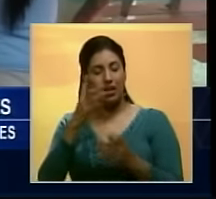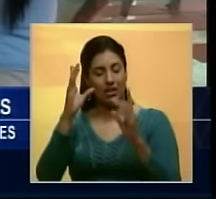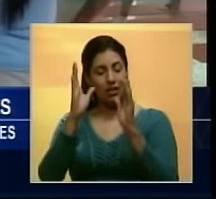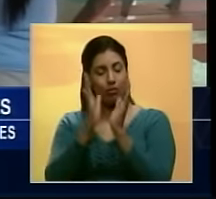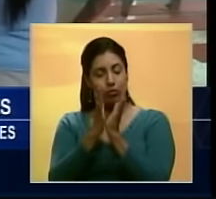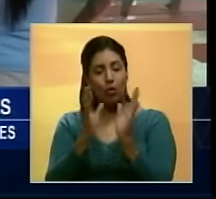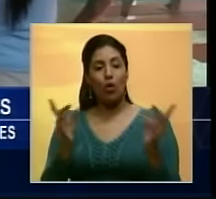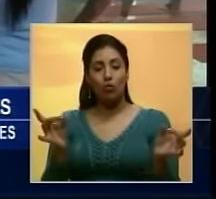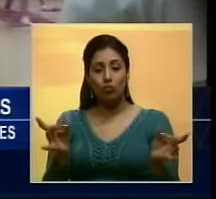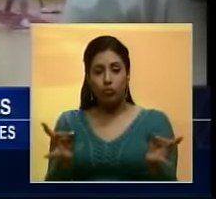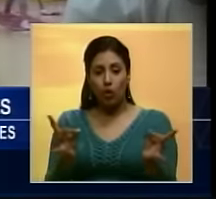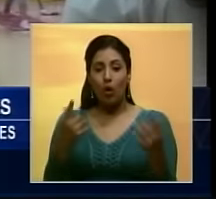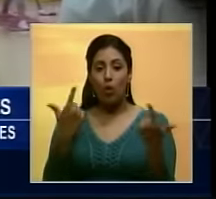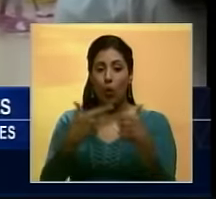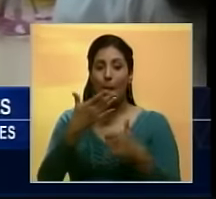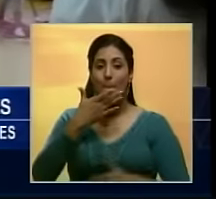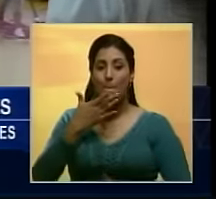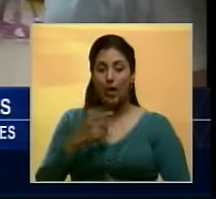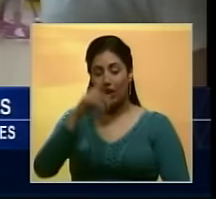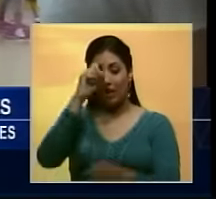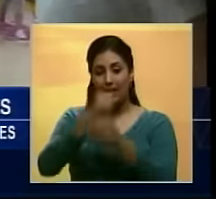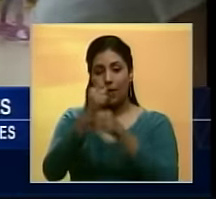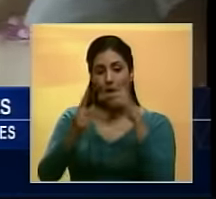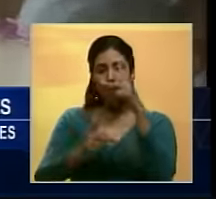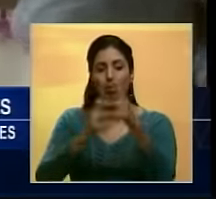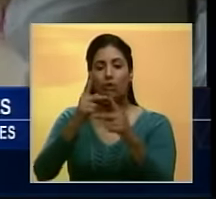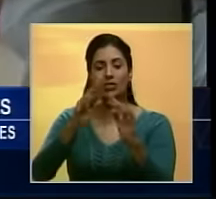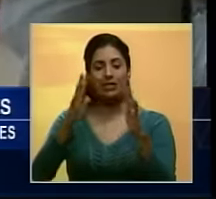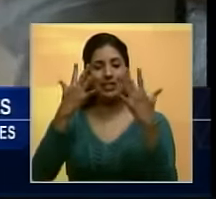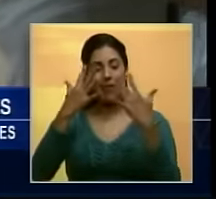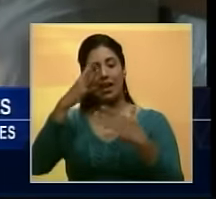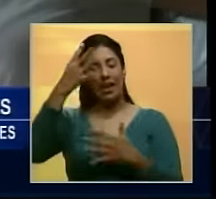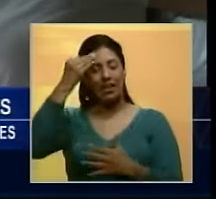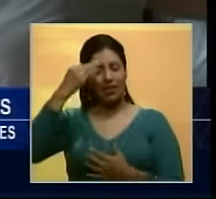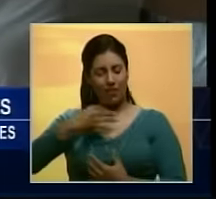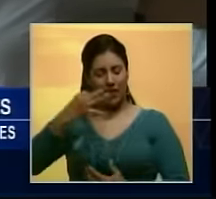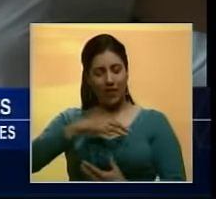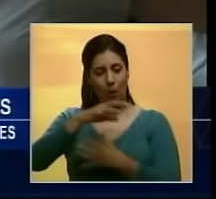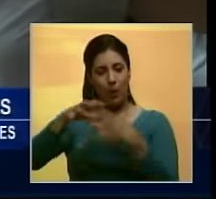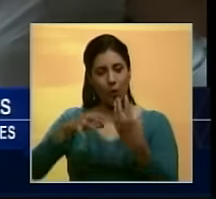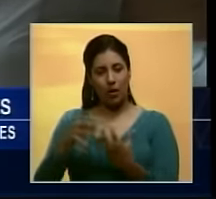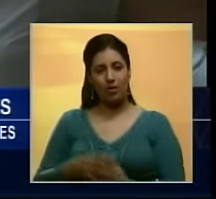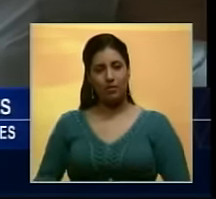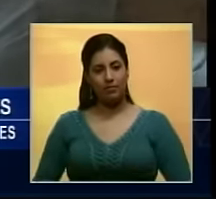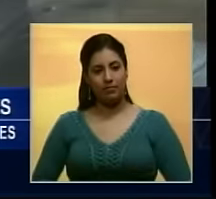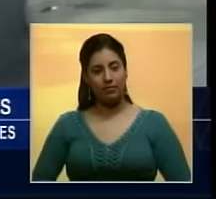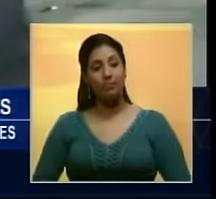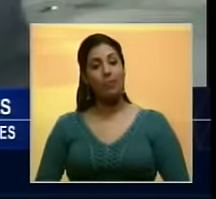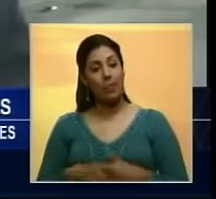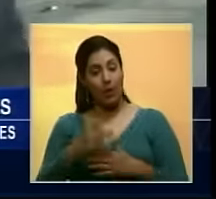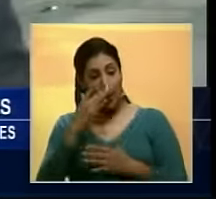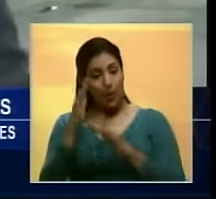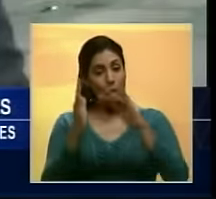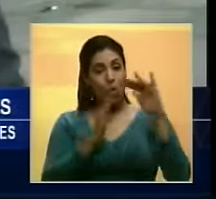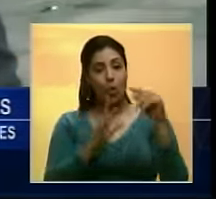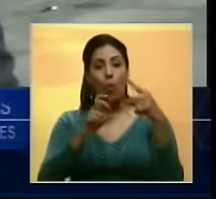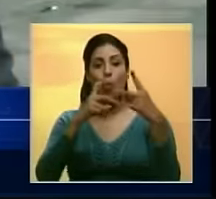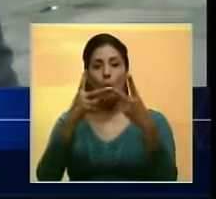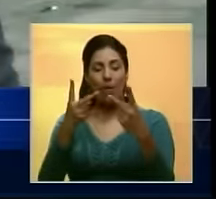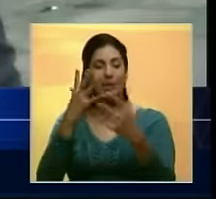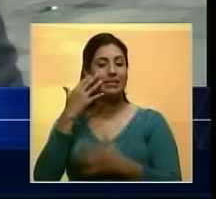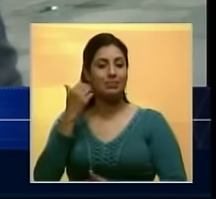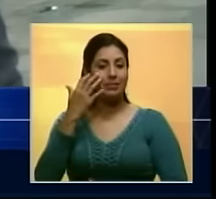yoga ha sido una terapia efectiva en su proceso de rehabilitación y de entender su realidad inmediata. Pero más allá de esta nueva